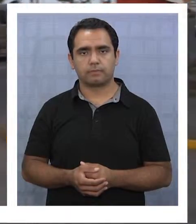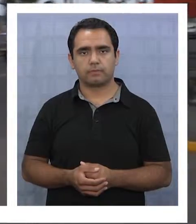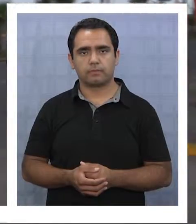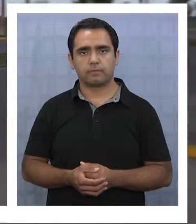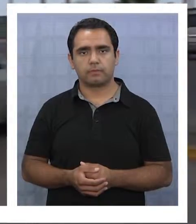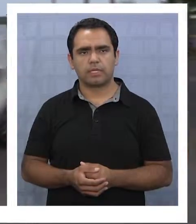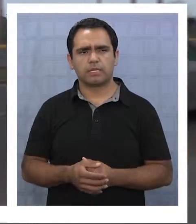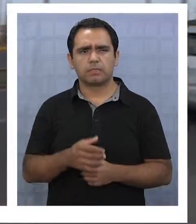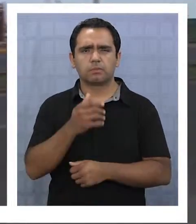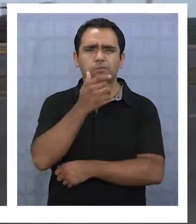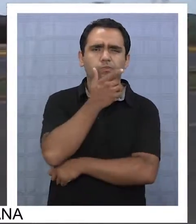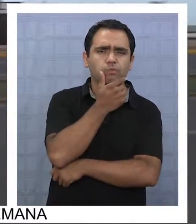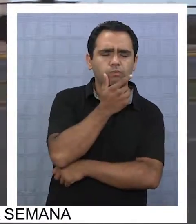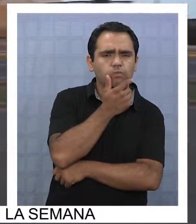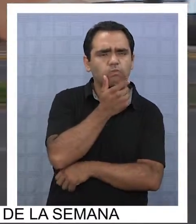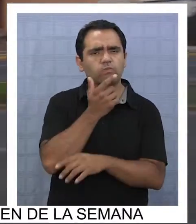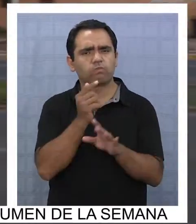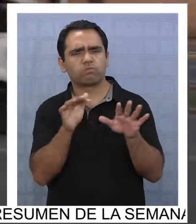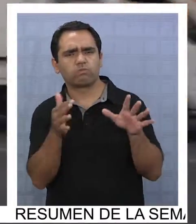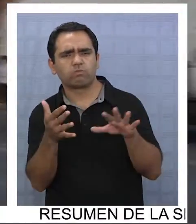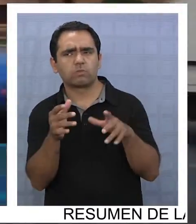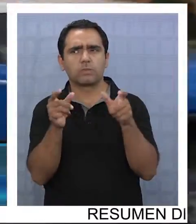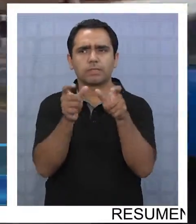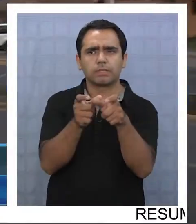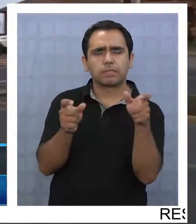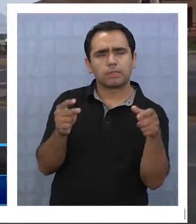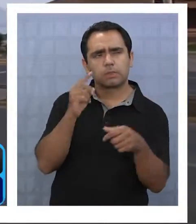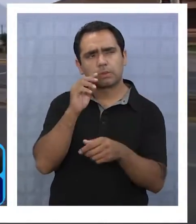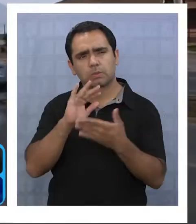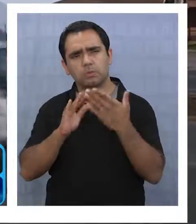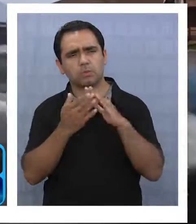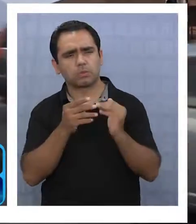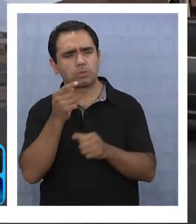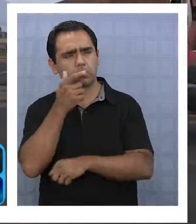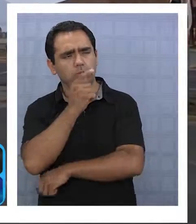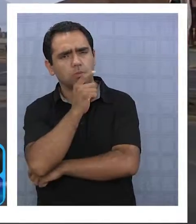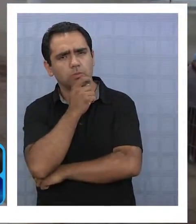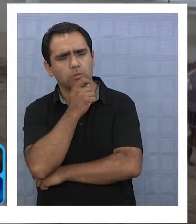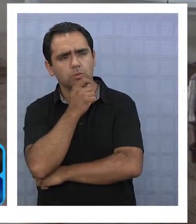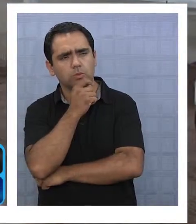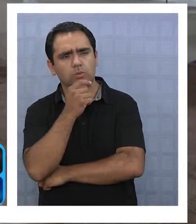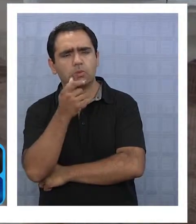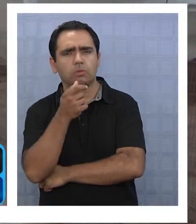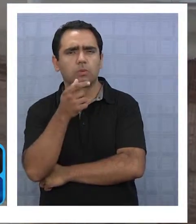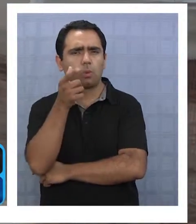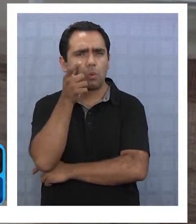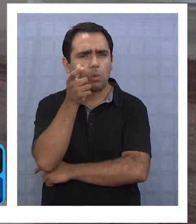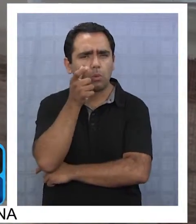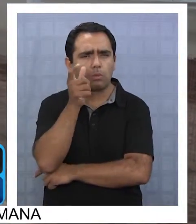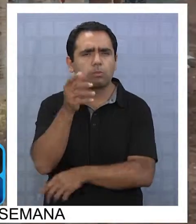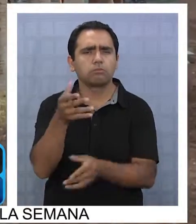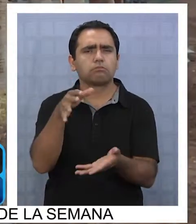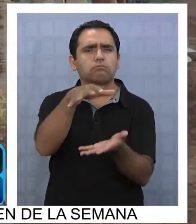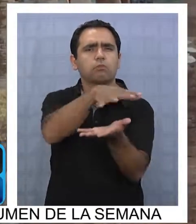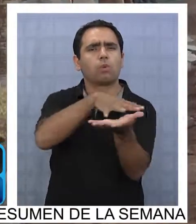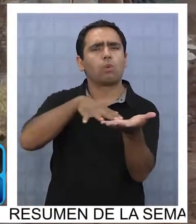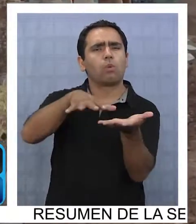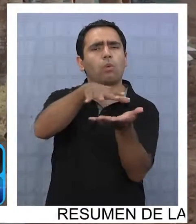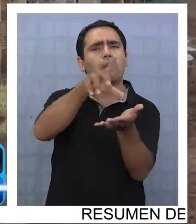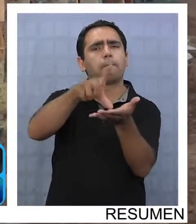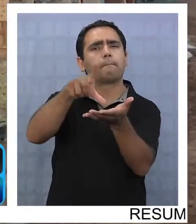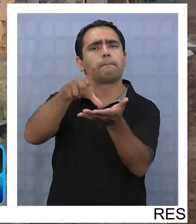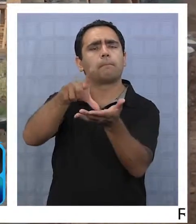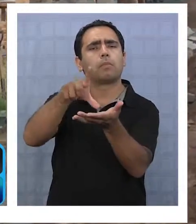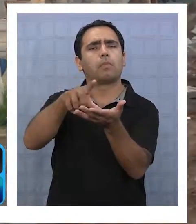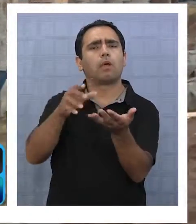Con algún grado de incertidumbre, la comunidad observa curiosa los cambios que se producen en el